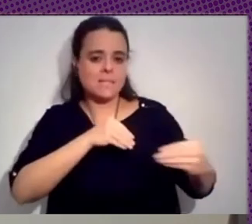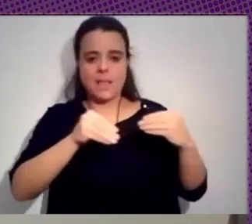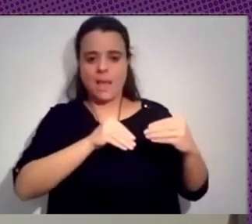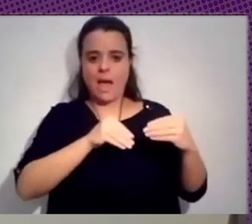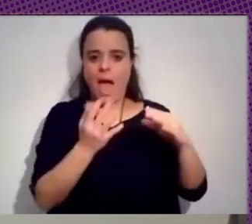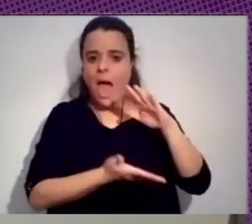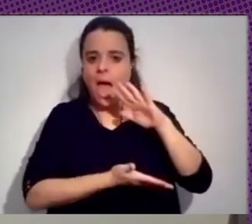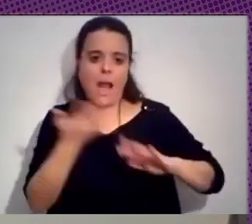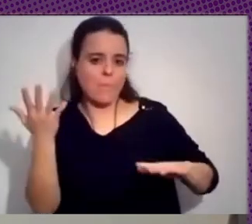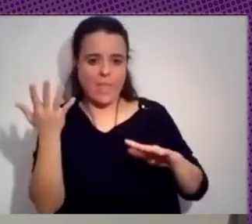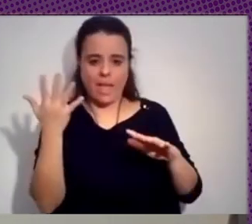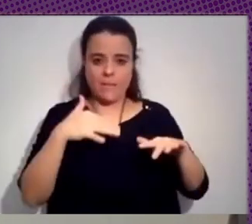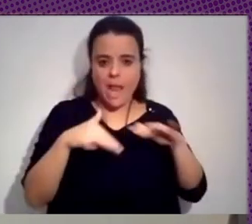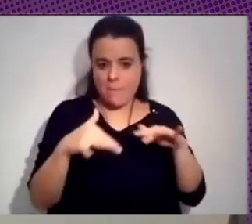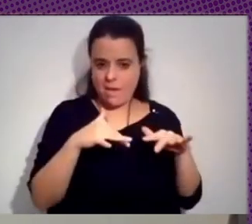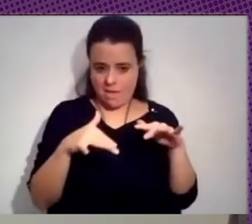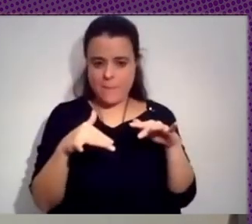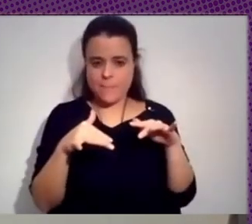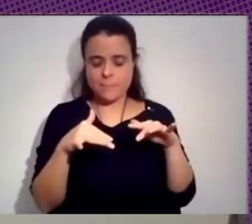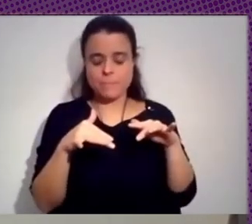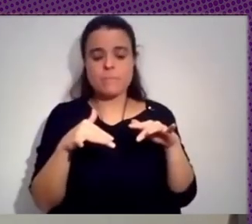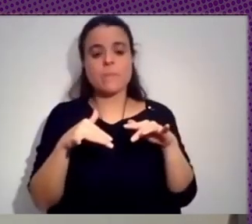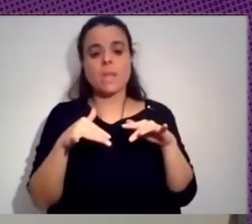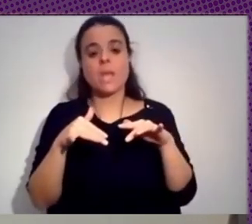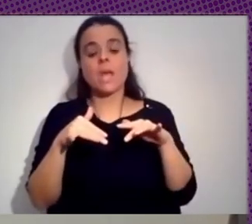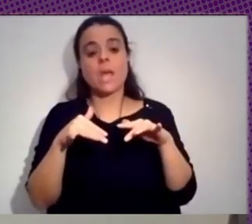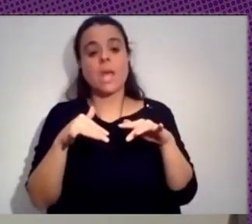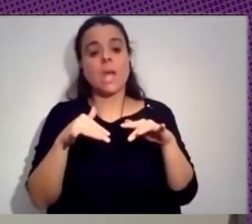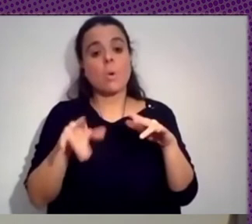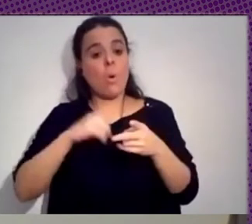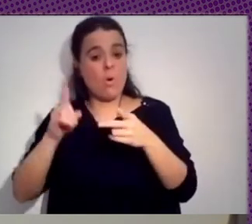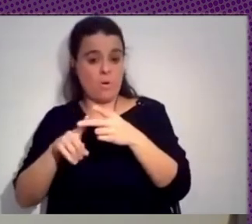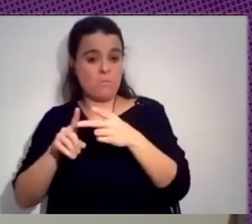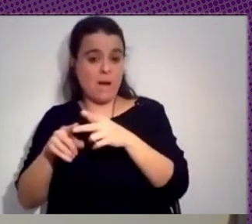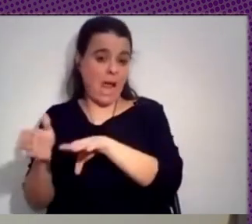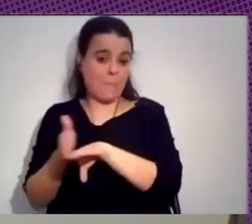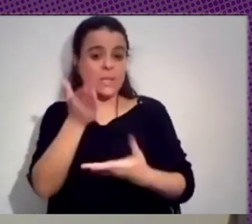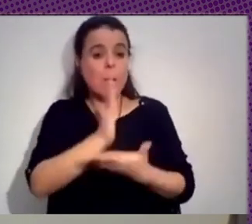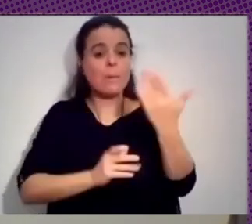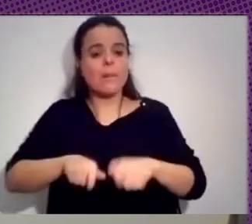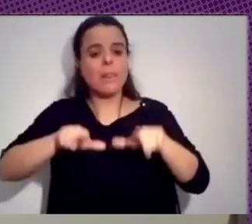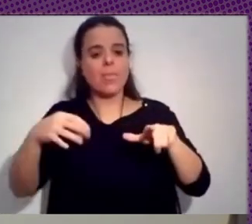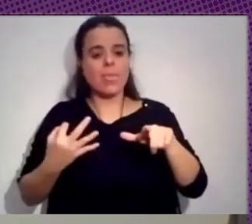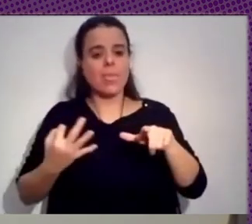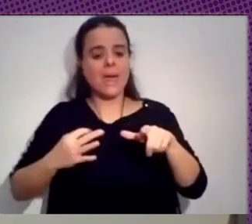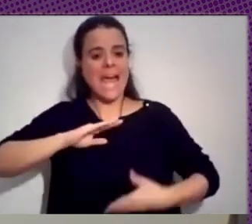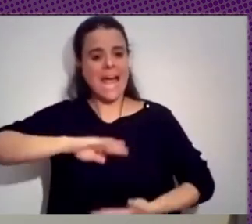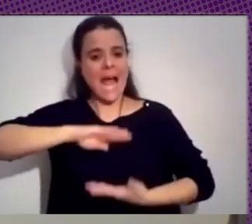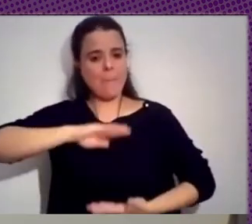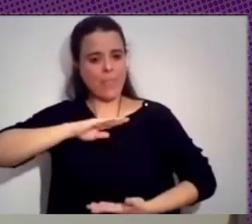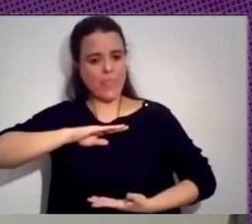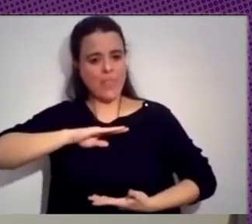dinámica, que pueda manejar estos volúmenes. Por otro lado, una parte de la plataforma tiene que tener la capacidad de poder